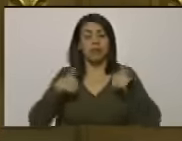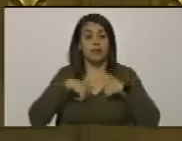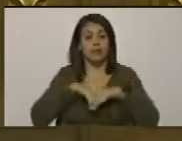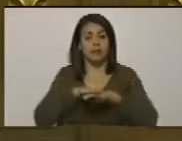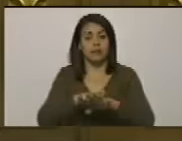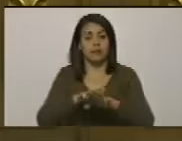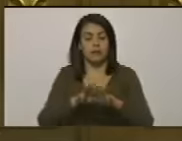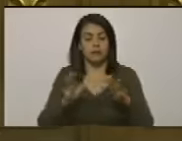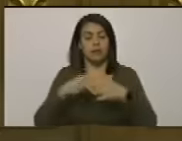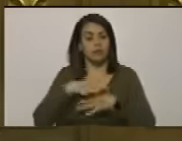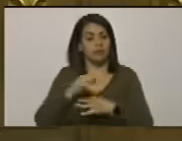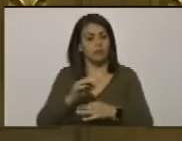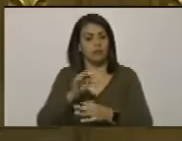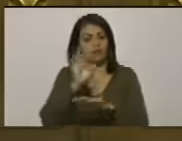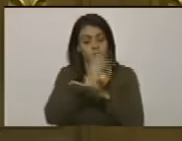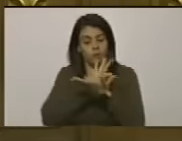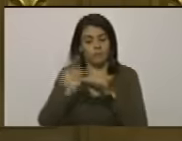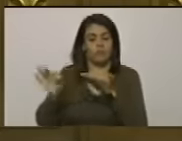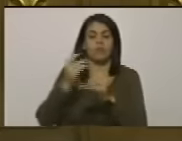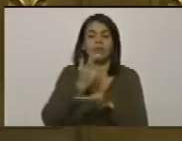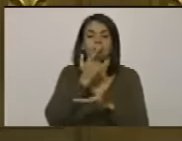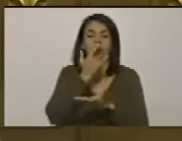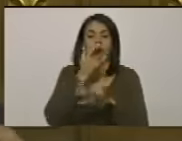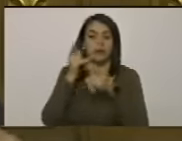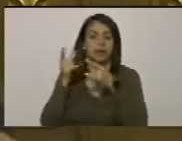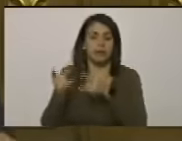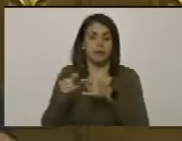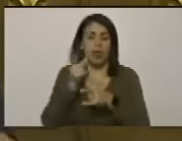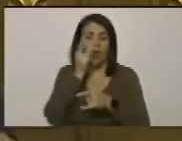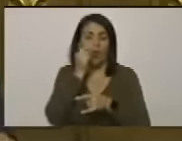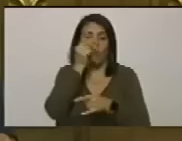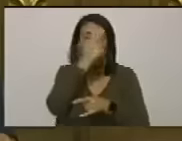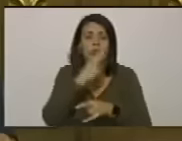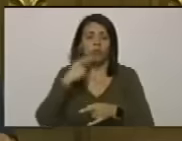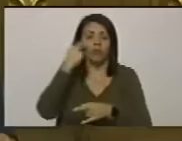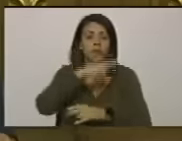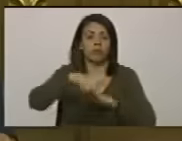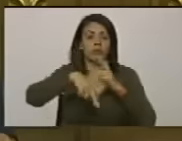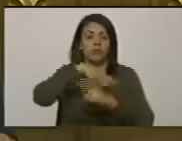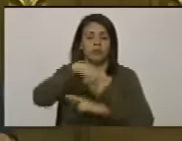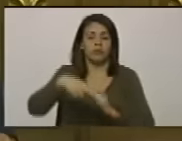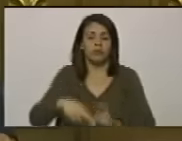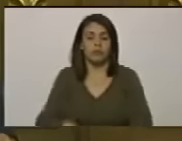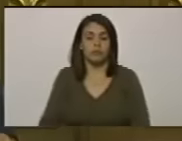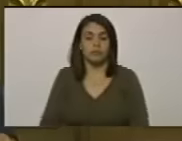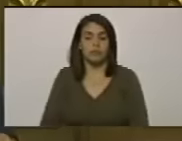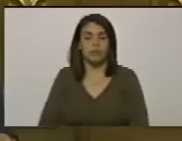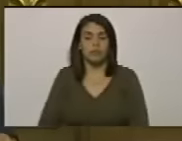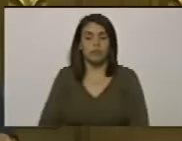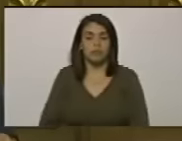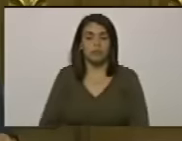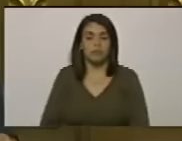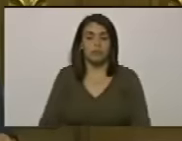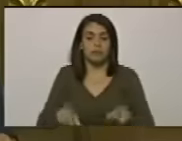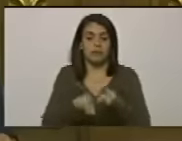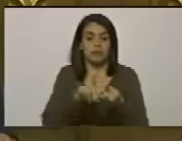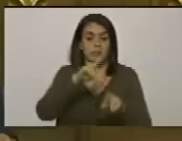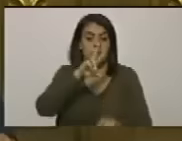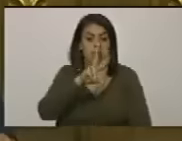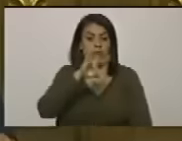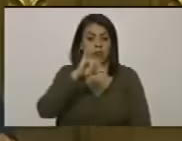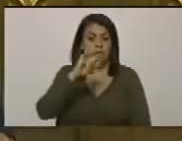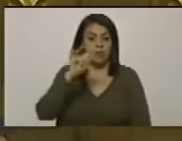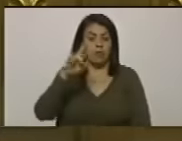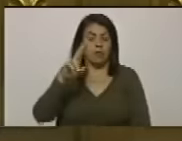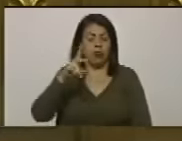de un hombre valiente de un hombre comprometido con la revolución y así fue Víctor Hugo hasta